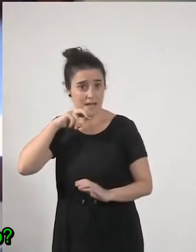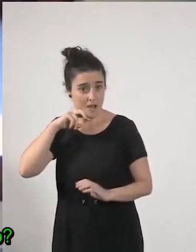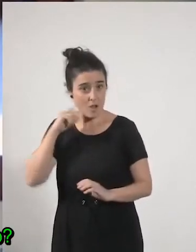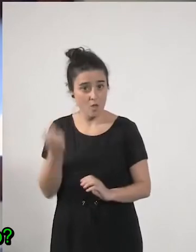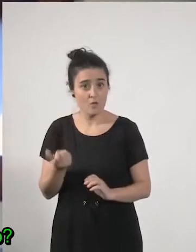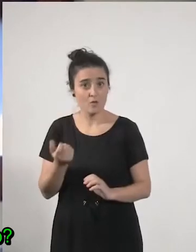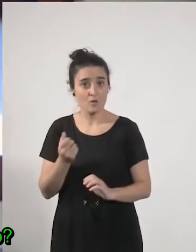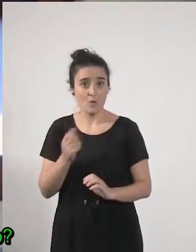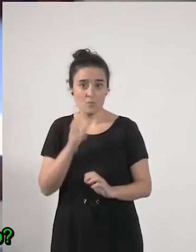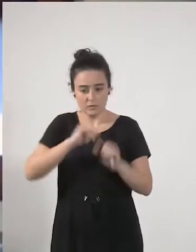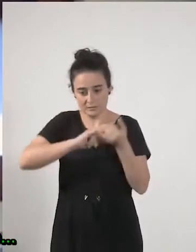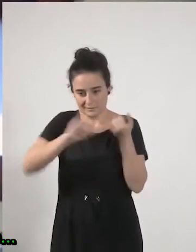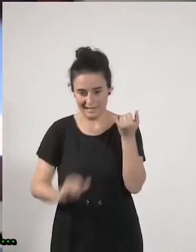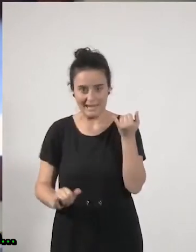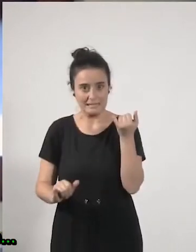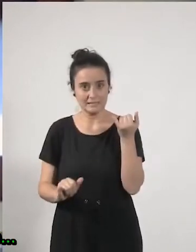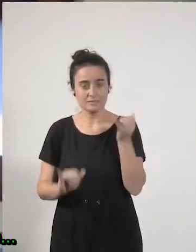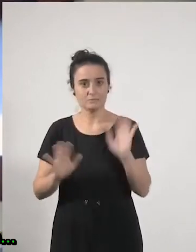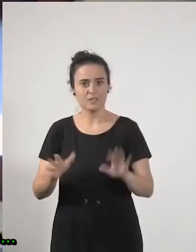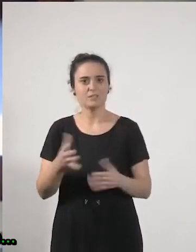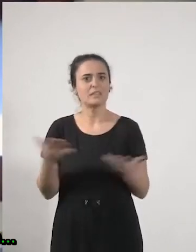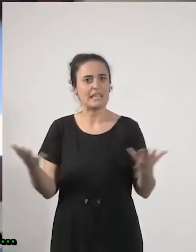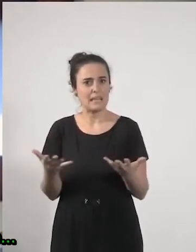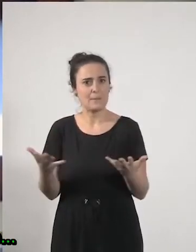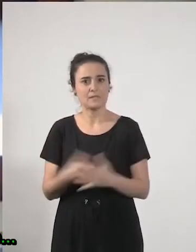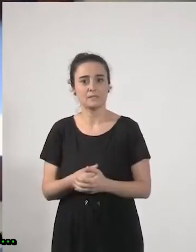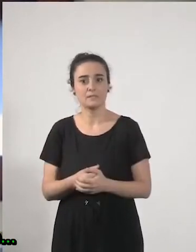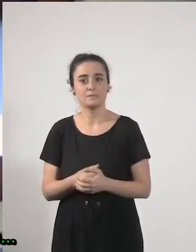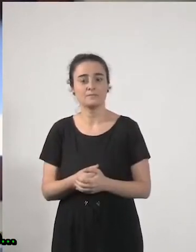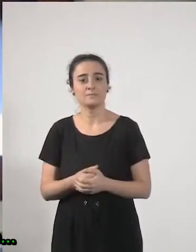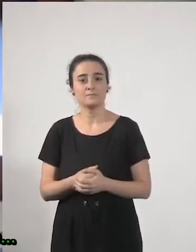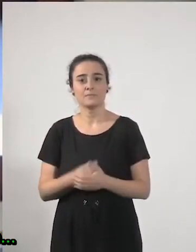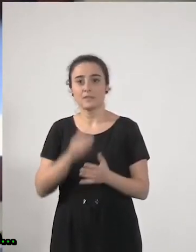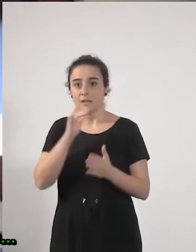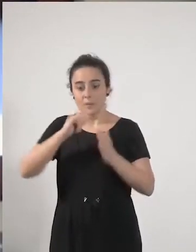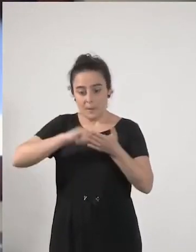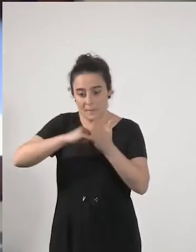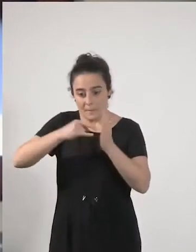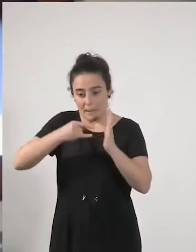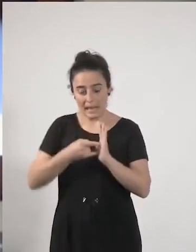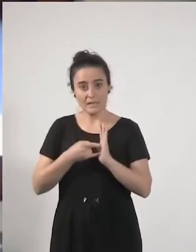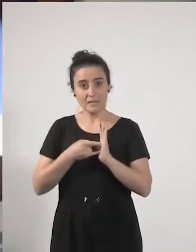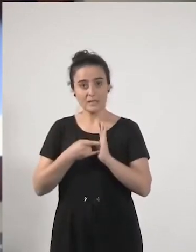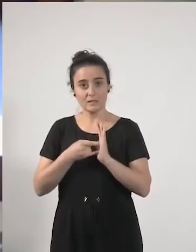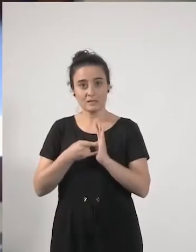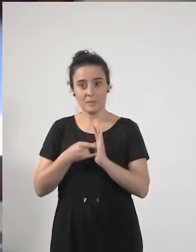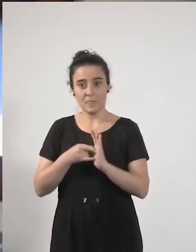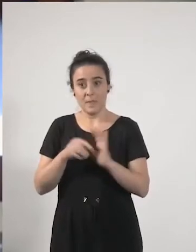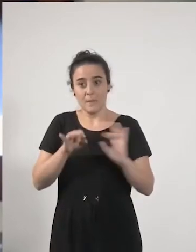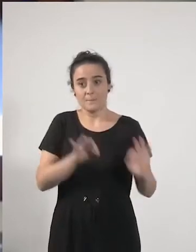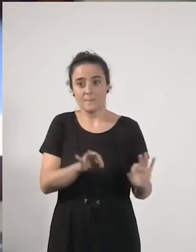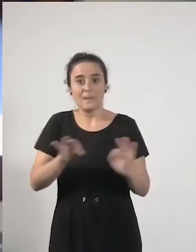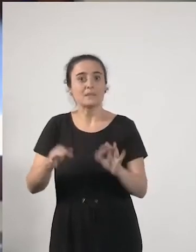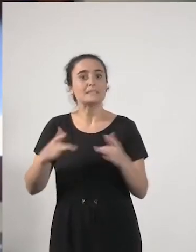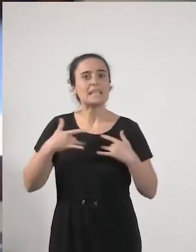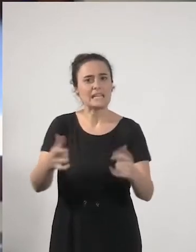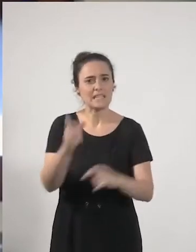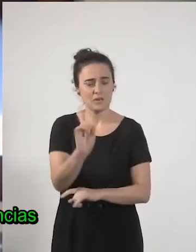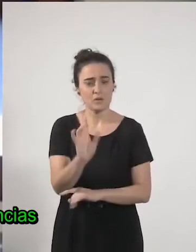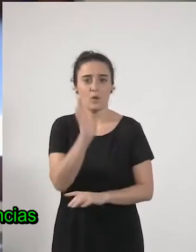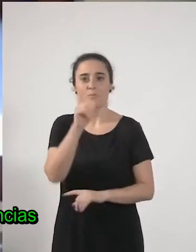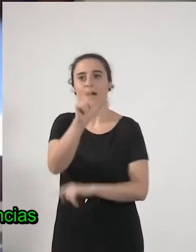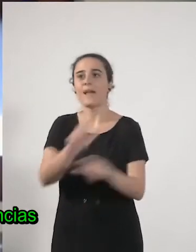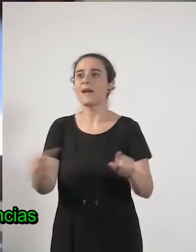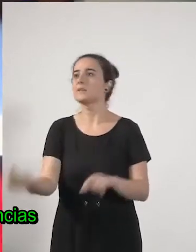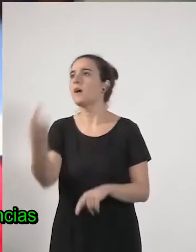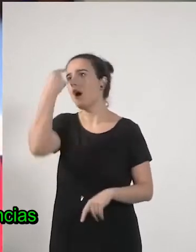¿qué es lo que está pasando? lo que está pasando es que no hay ningún plan de choque no digo sanitario porque la gente lo único que se